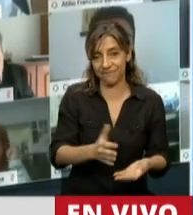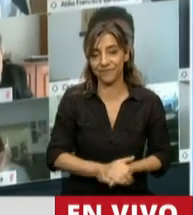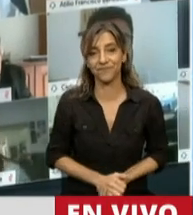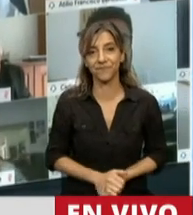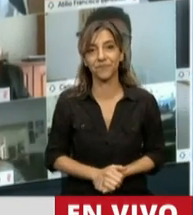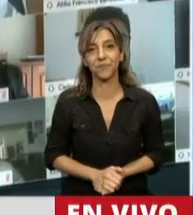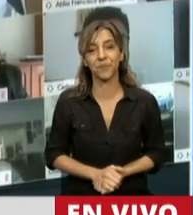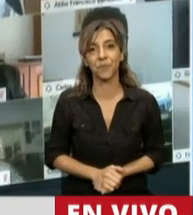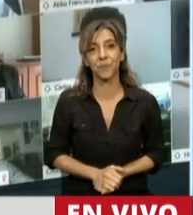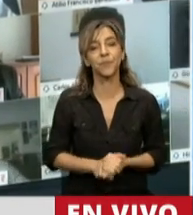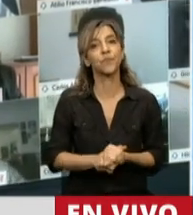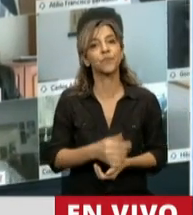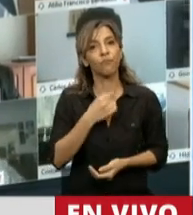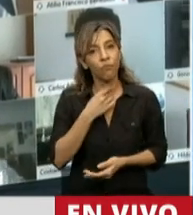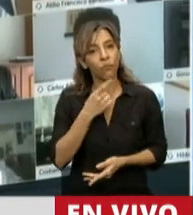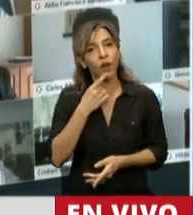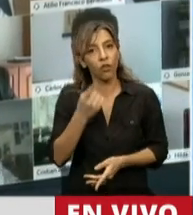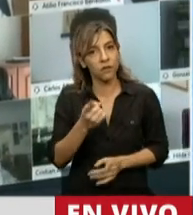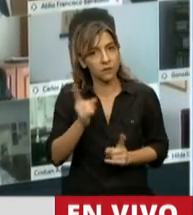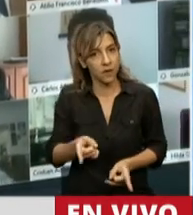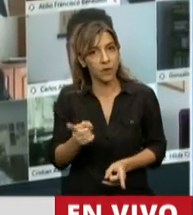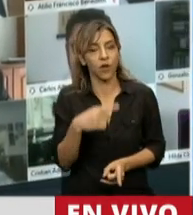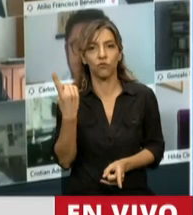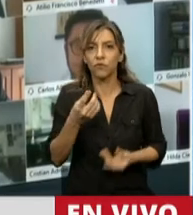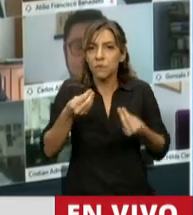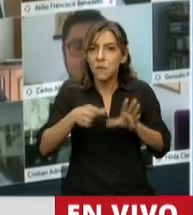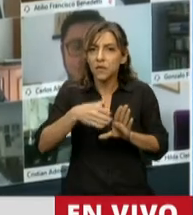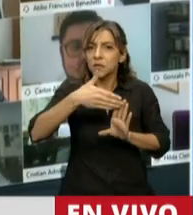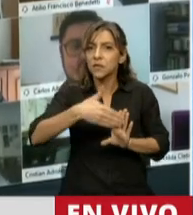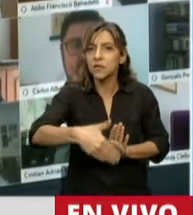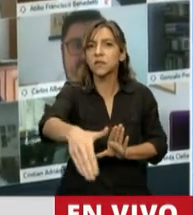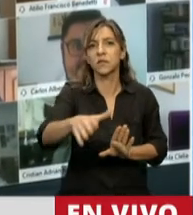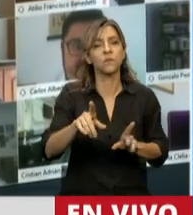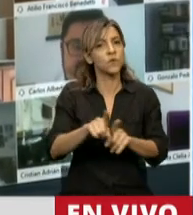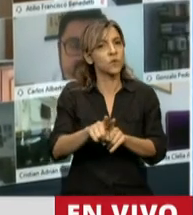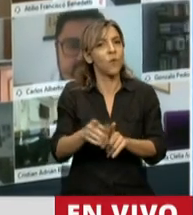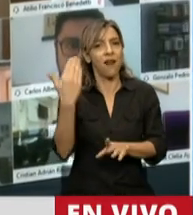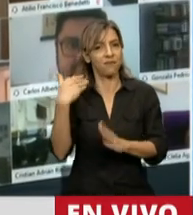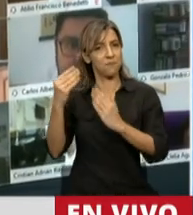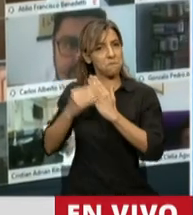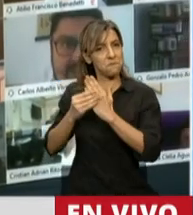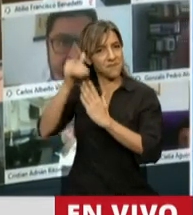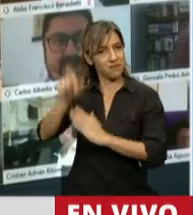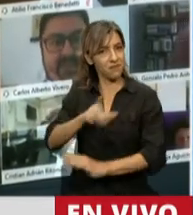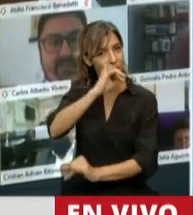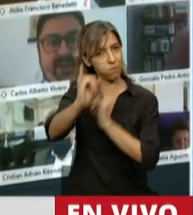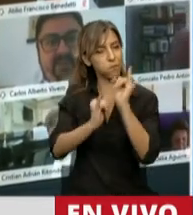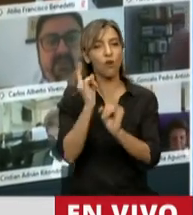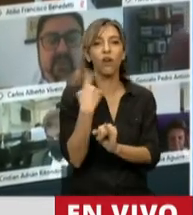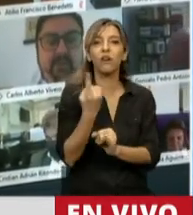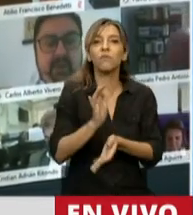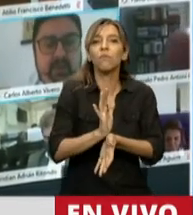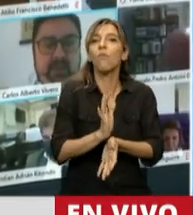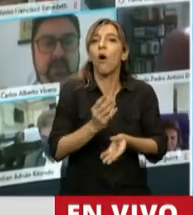también que iniciamos un camino, como ha dicho el ministro esta tarde, y tiene una importancia